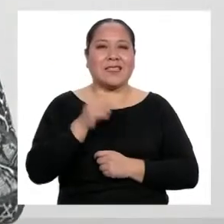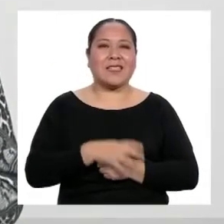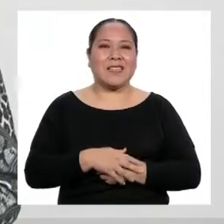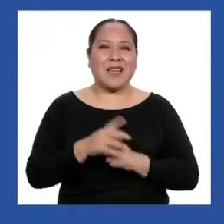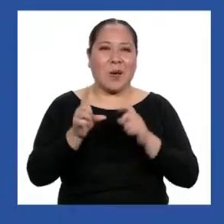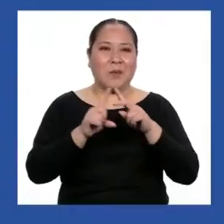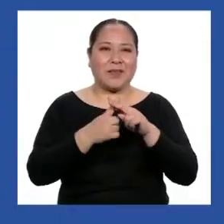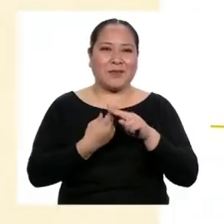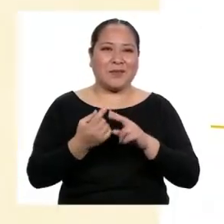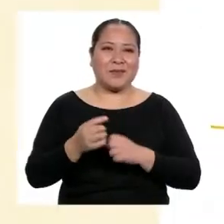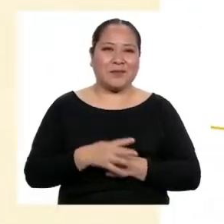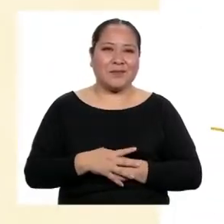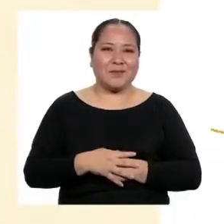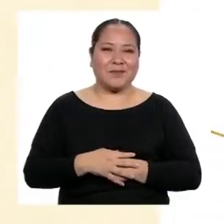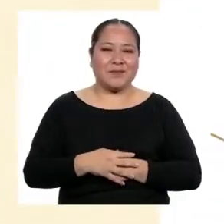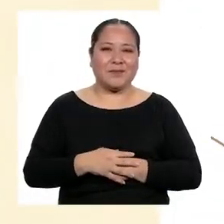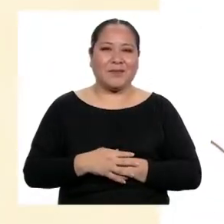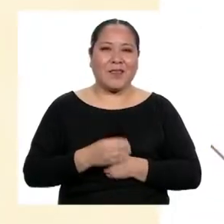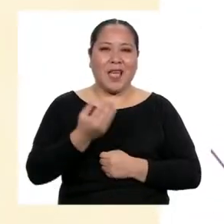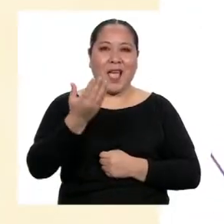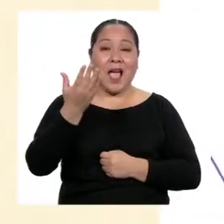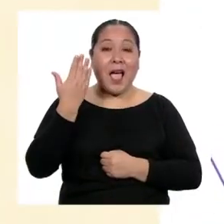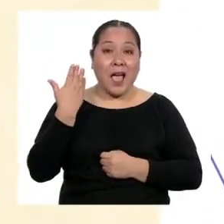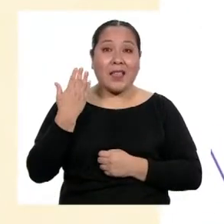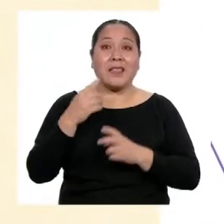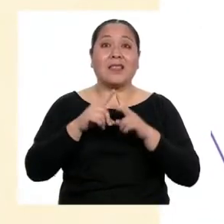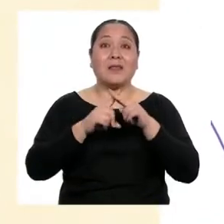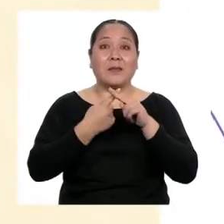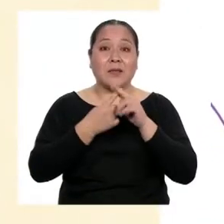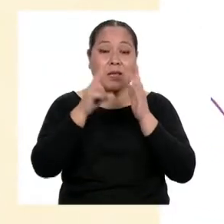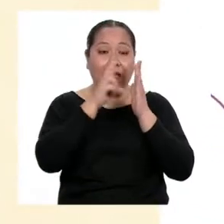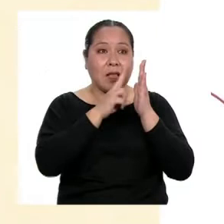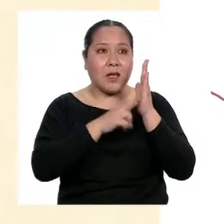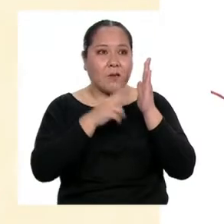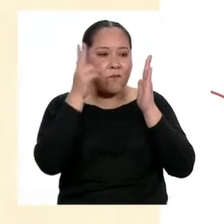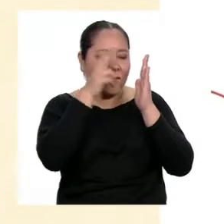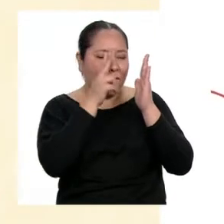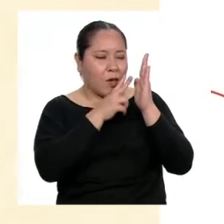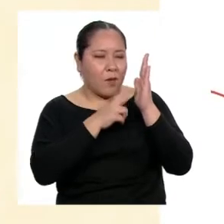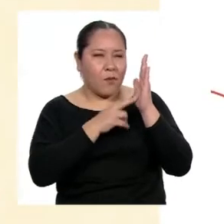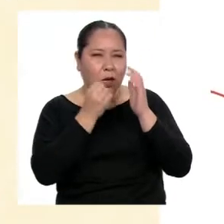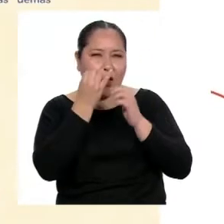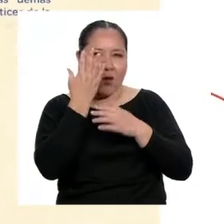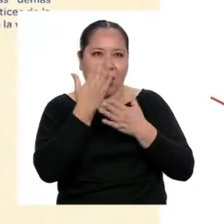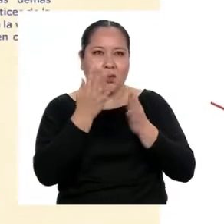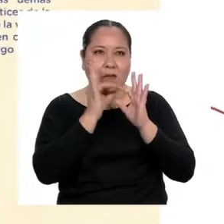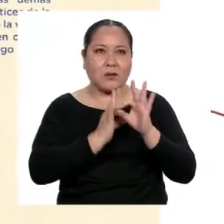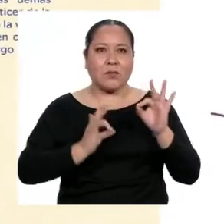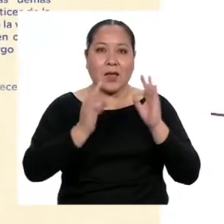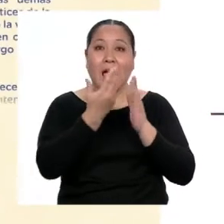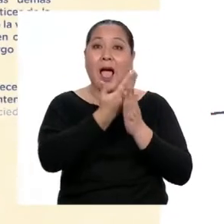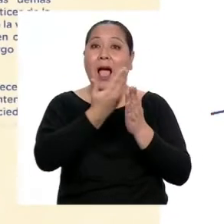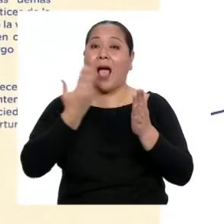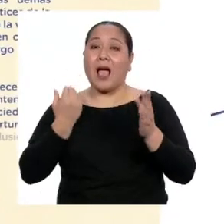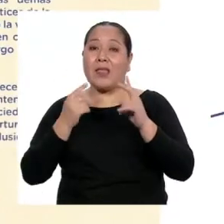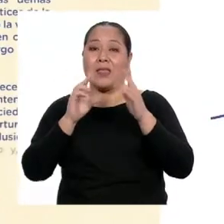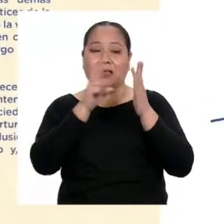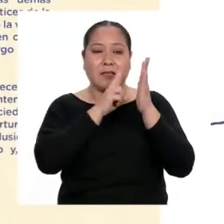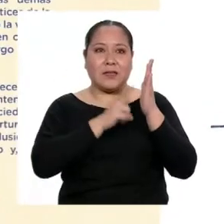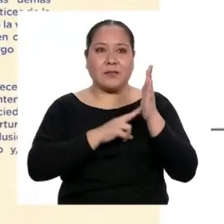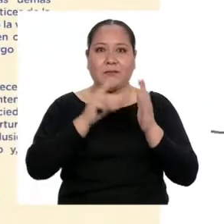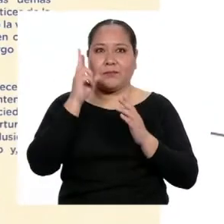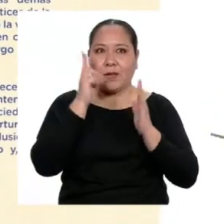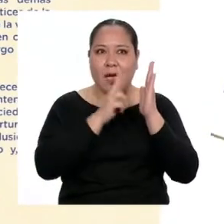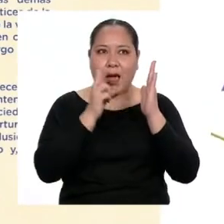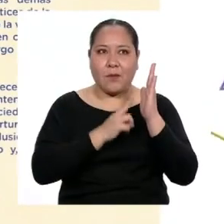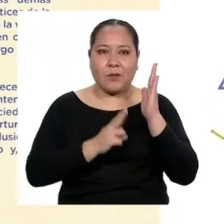¡Empecemos! Antes de empezar a leer, revisemos unos detalles importantes previos a la lectura. Veamos primero,